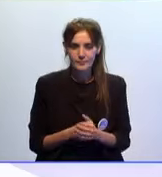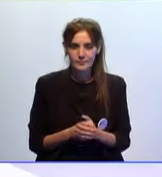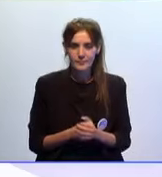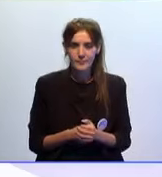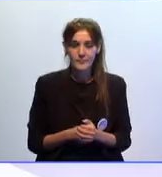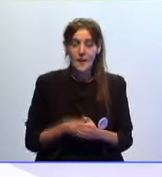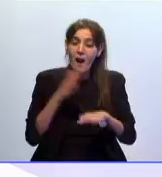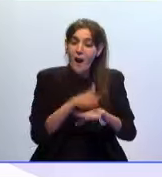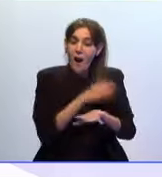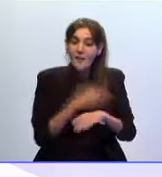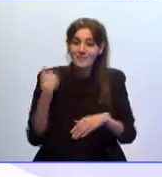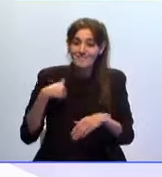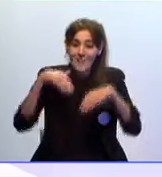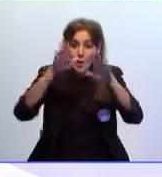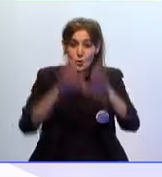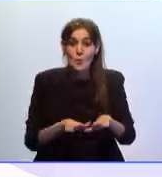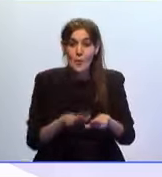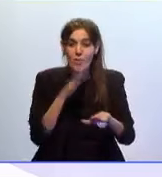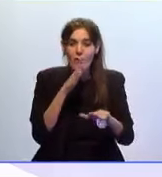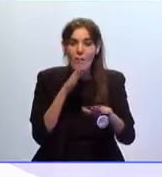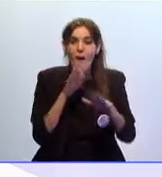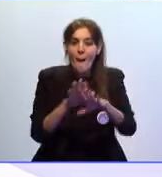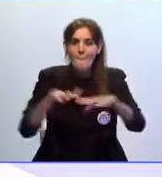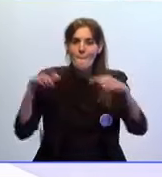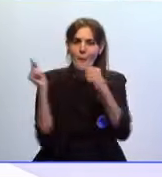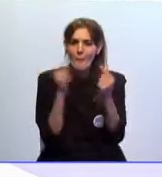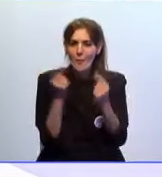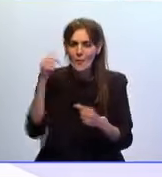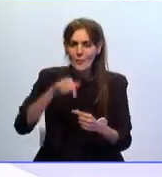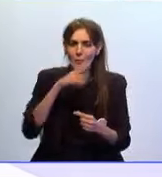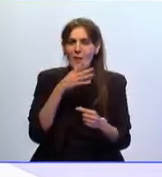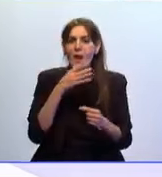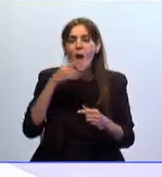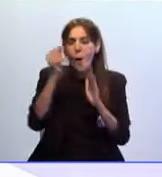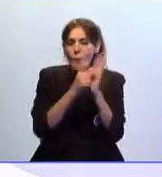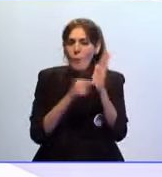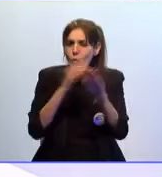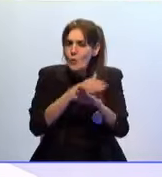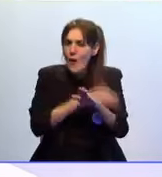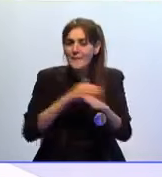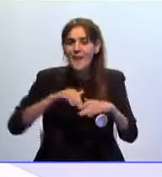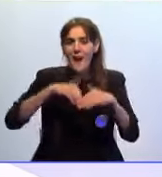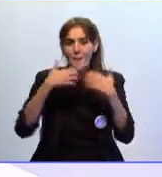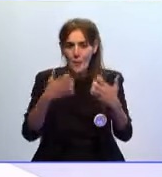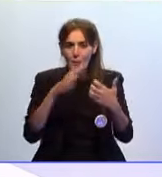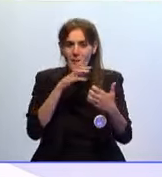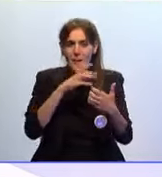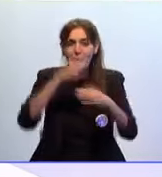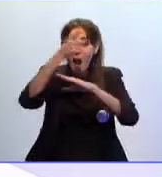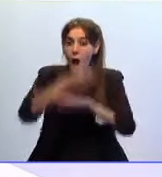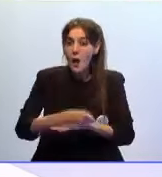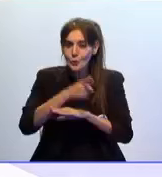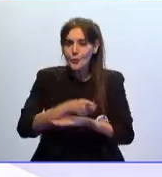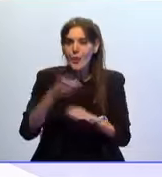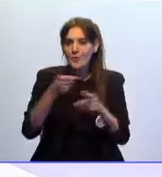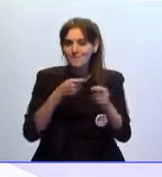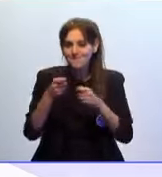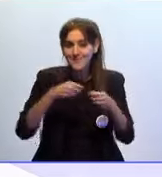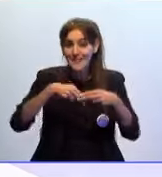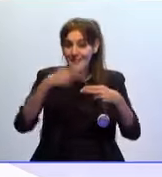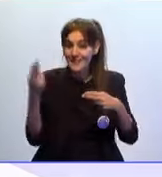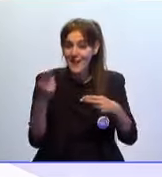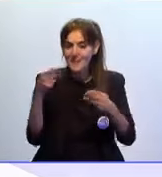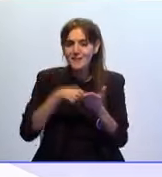Pues antes de la suspensión del Pleno de esta mañana, la Asamblea ha aprobado varios puntos. El primero de ellos relativo a la ordenanza reguladora del taxi,